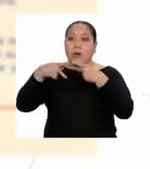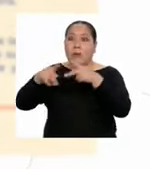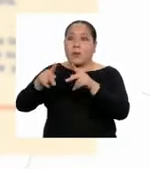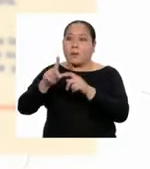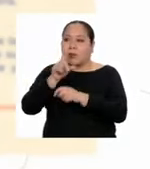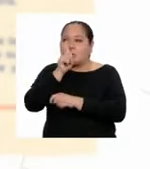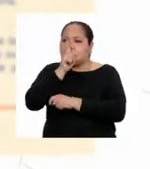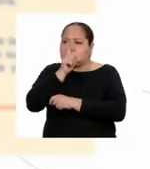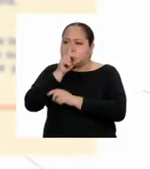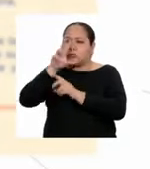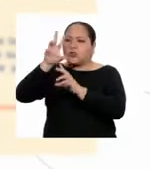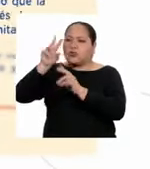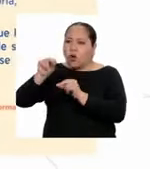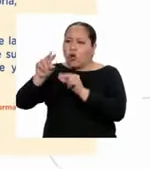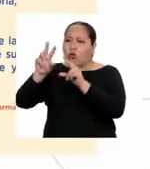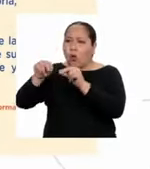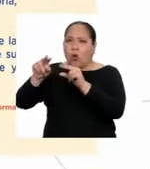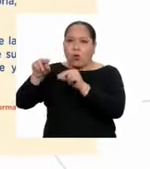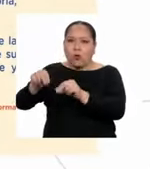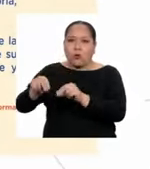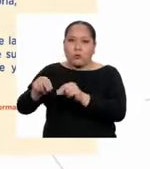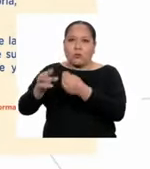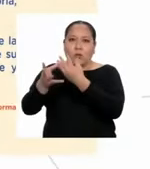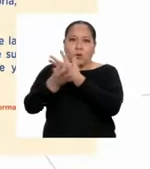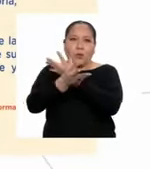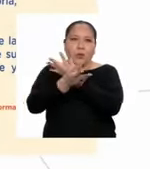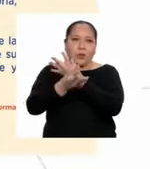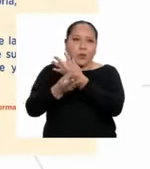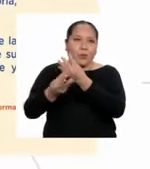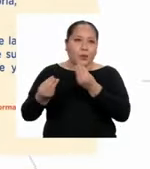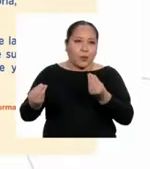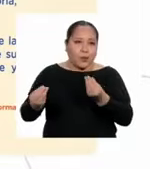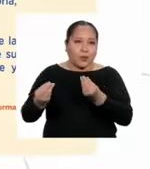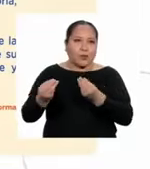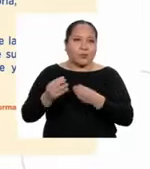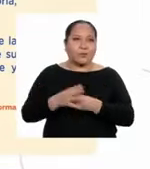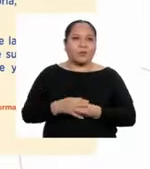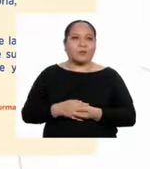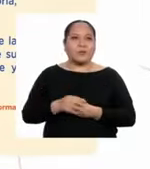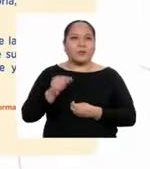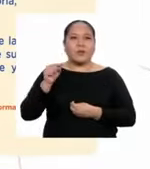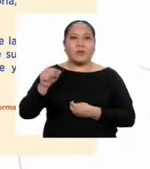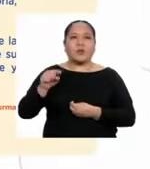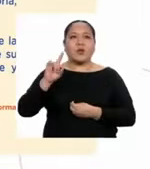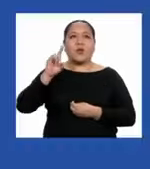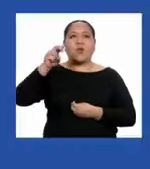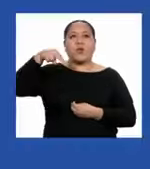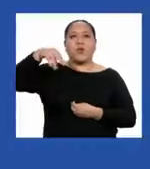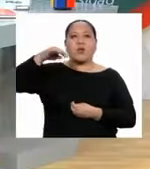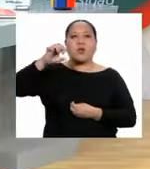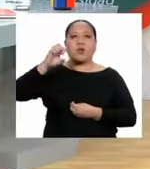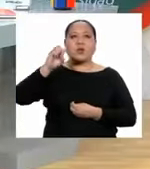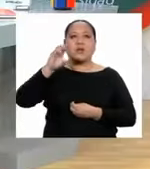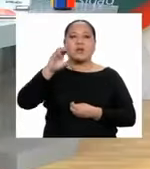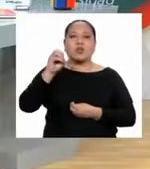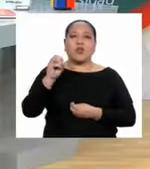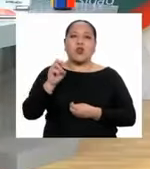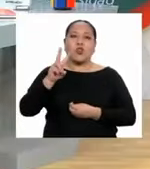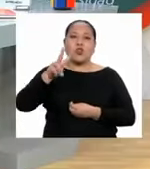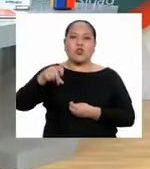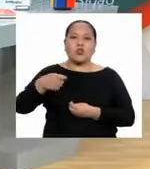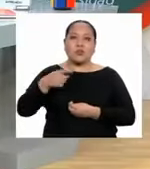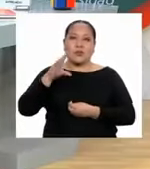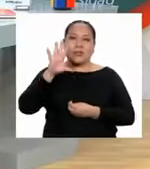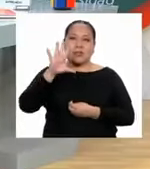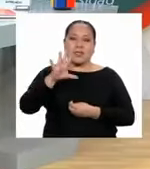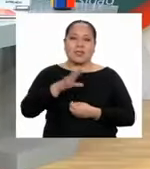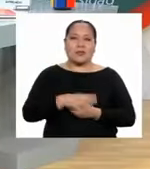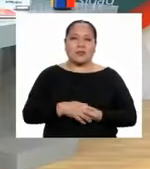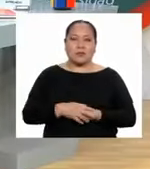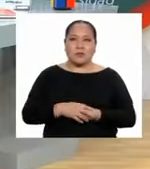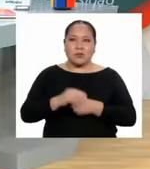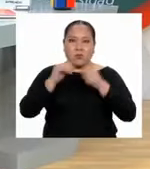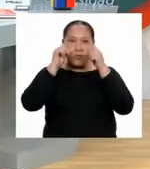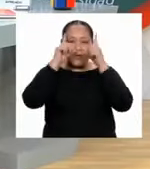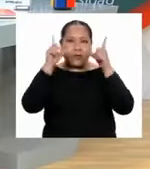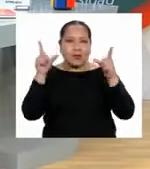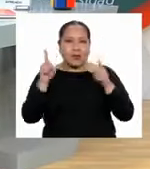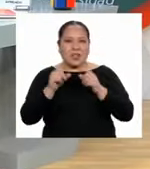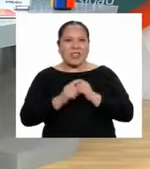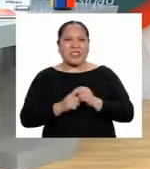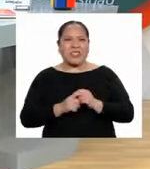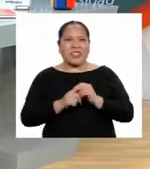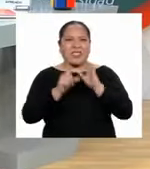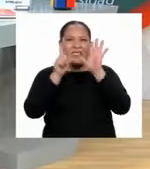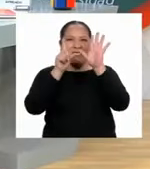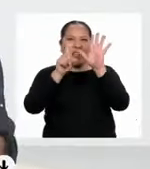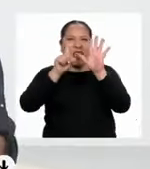desaparecer. Adaptación de diversidad cultural, UNESCO 2005. ¡Increíble! ¡6.000